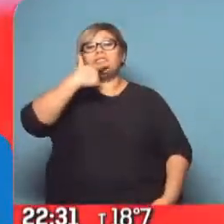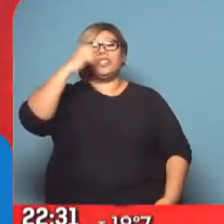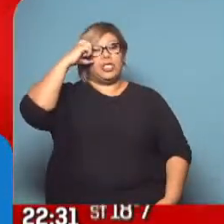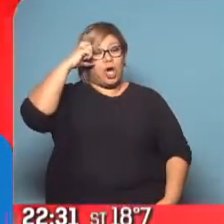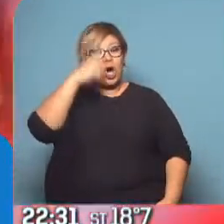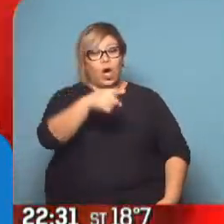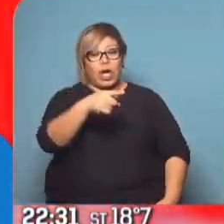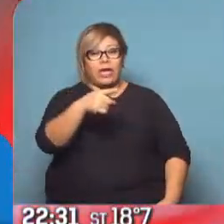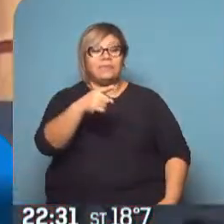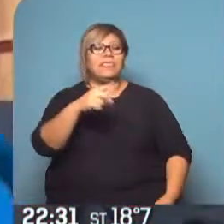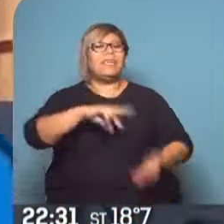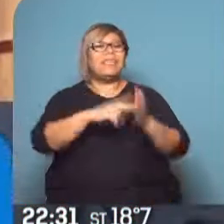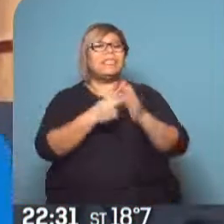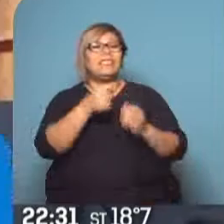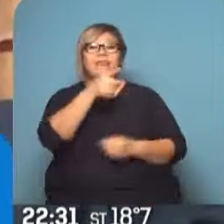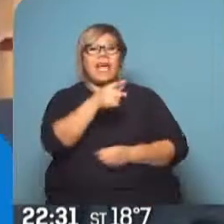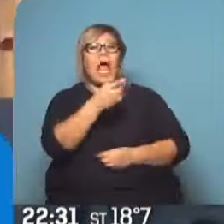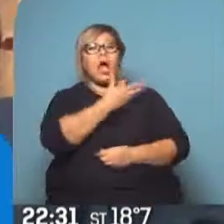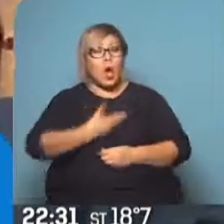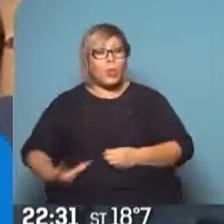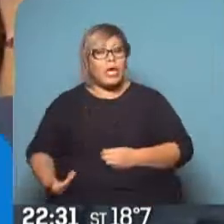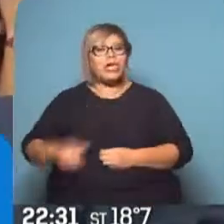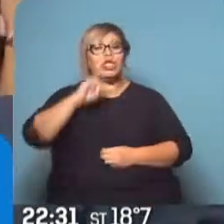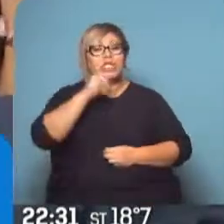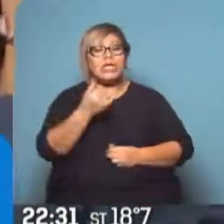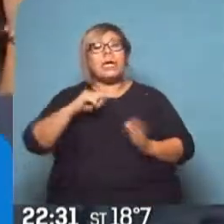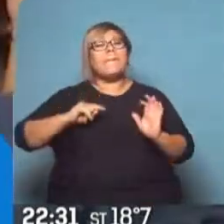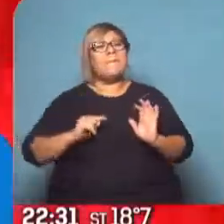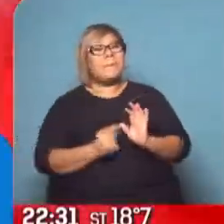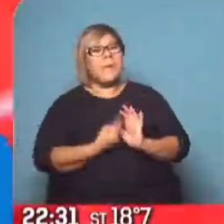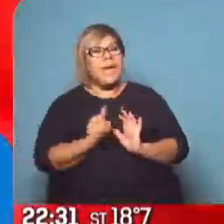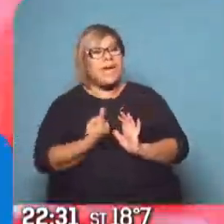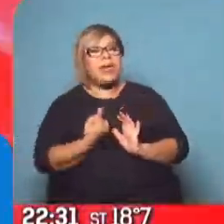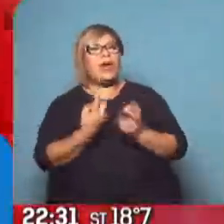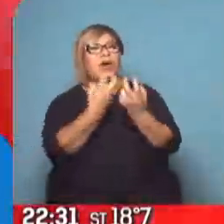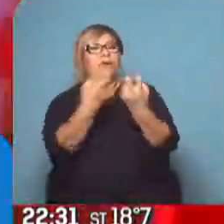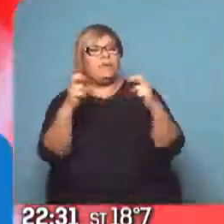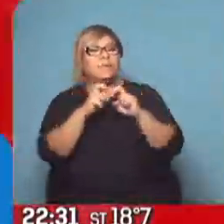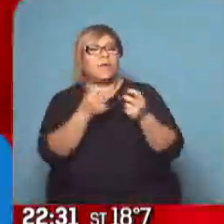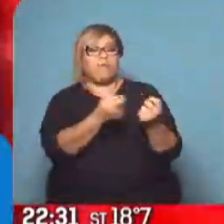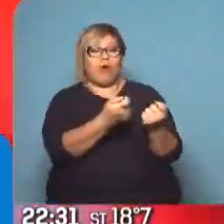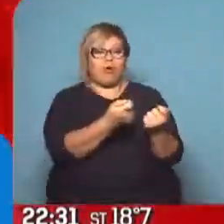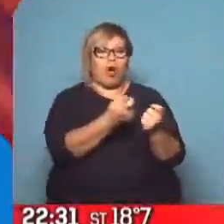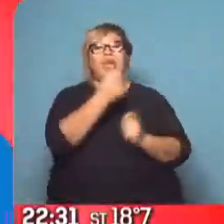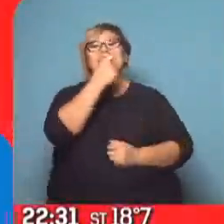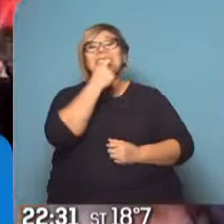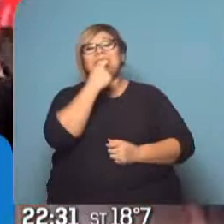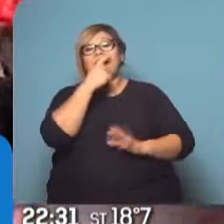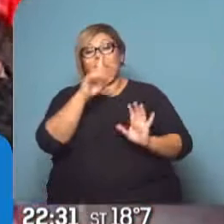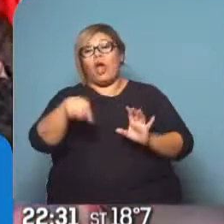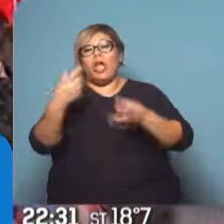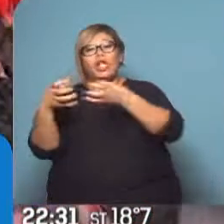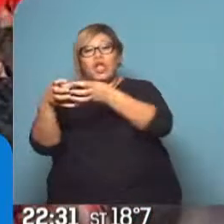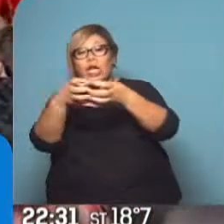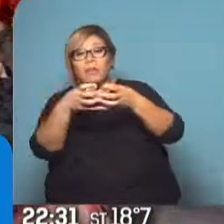Sánchez a plantearse gobernar en minoría. Una situación posible si logra alcanzar ciertos consensos con otras formaciones políticas, para sacar